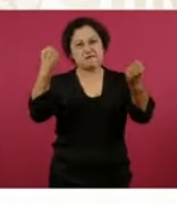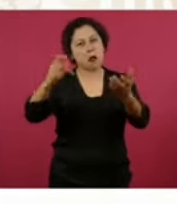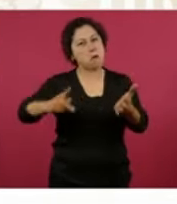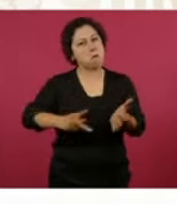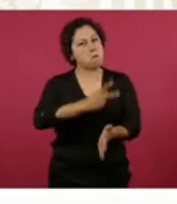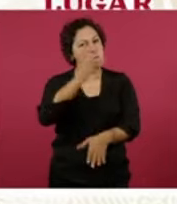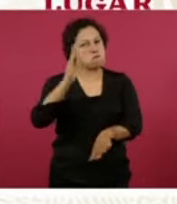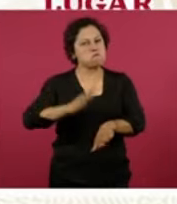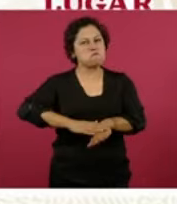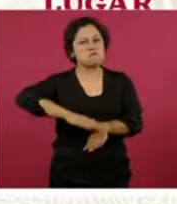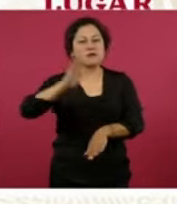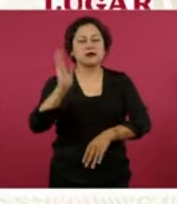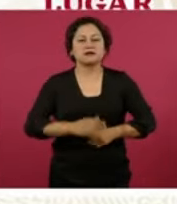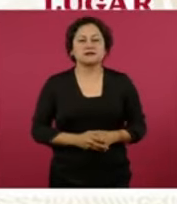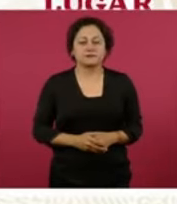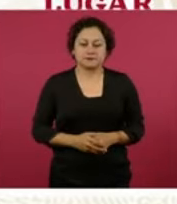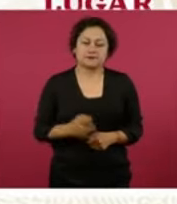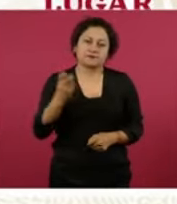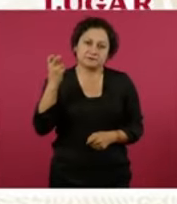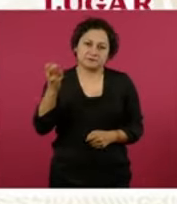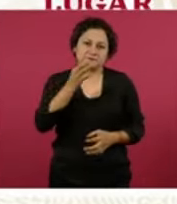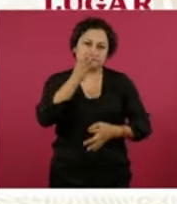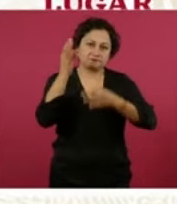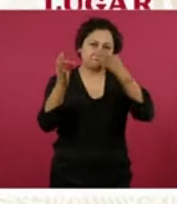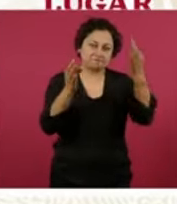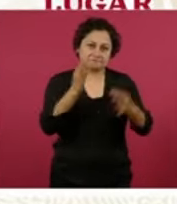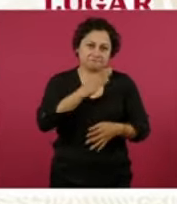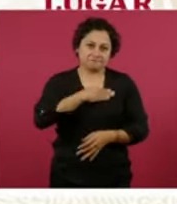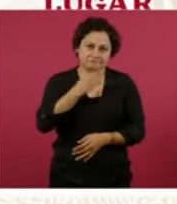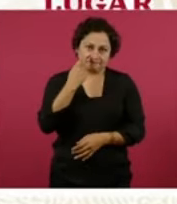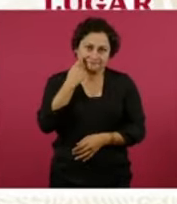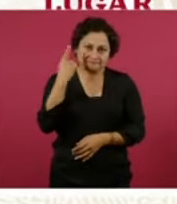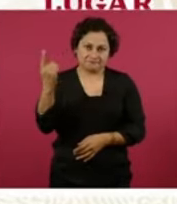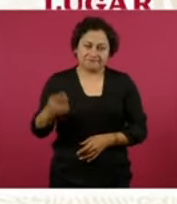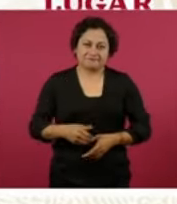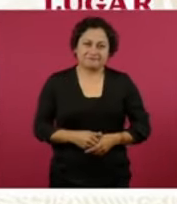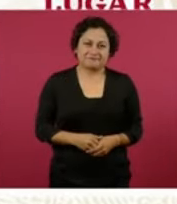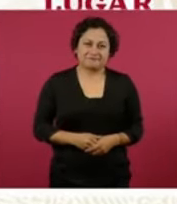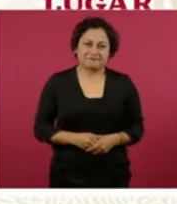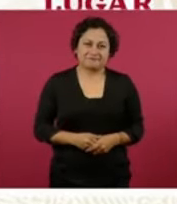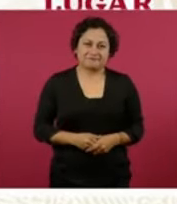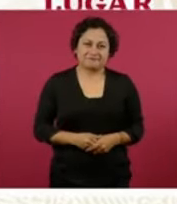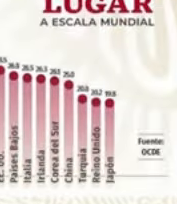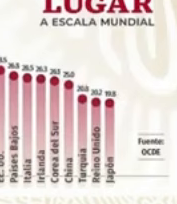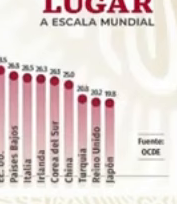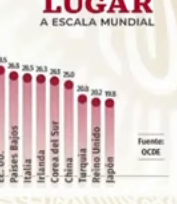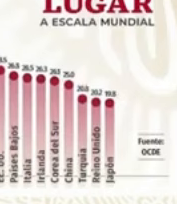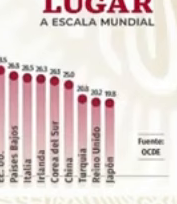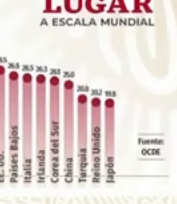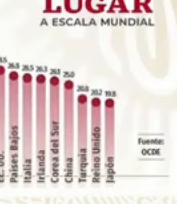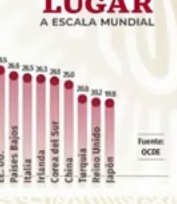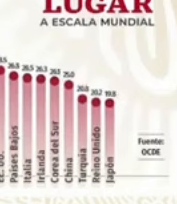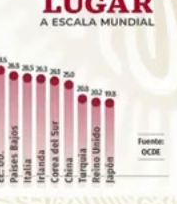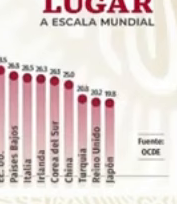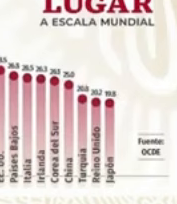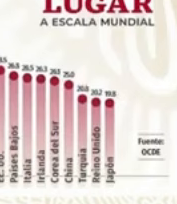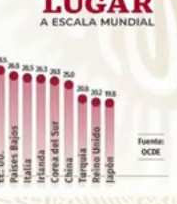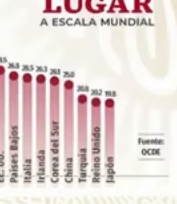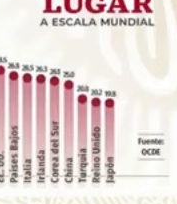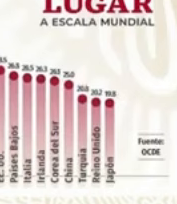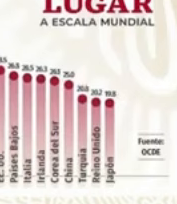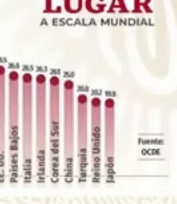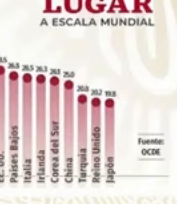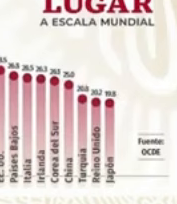las buenas noticias y pues pese a todo lo que vaticinaron la oposición, los